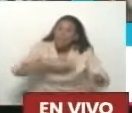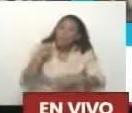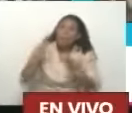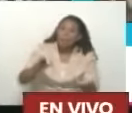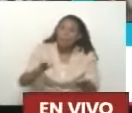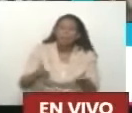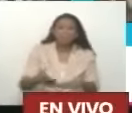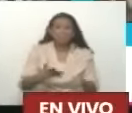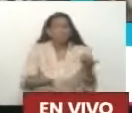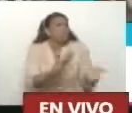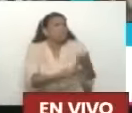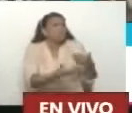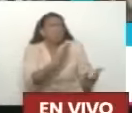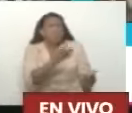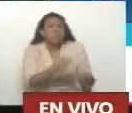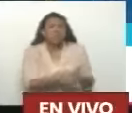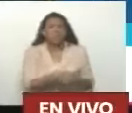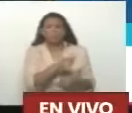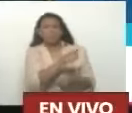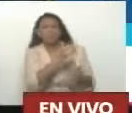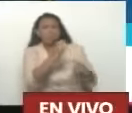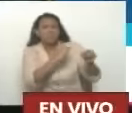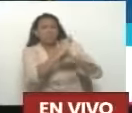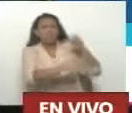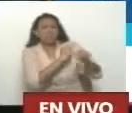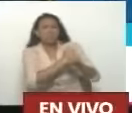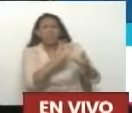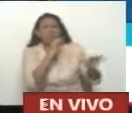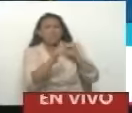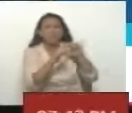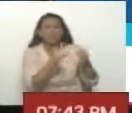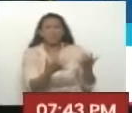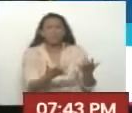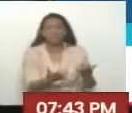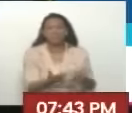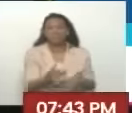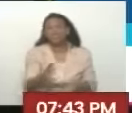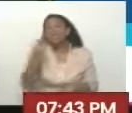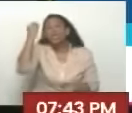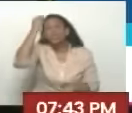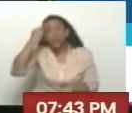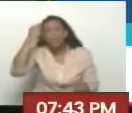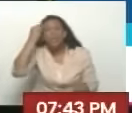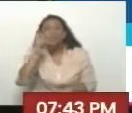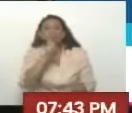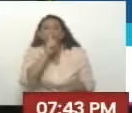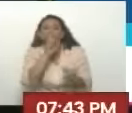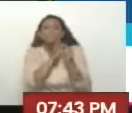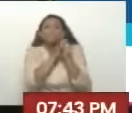que Encubrimiento Si a cualquier otro Presidente del mundo